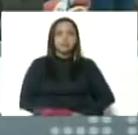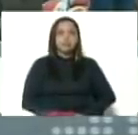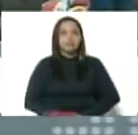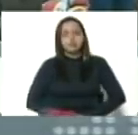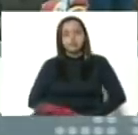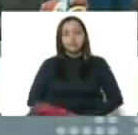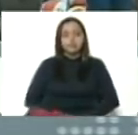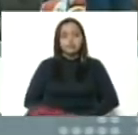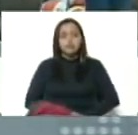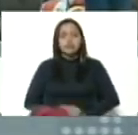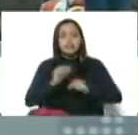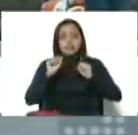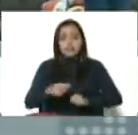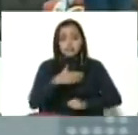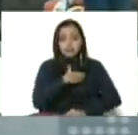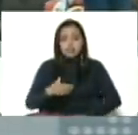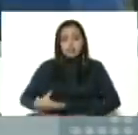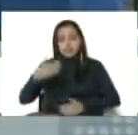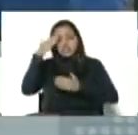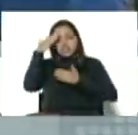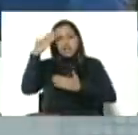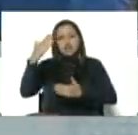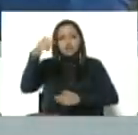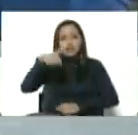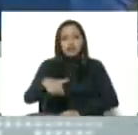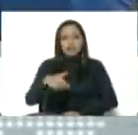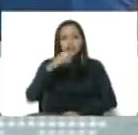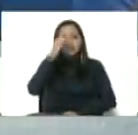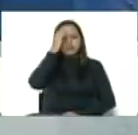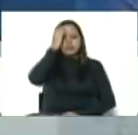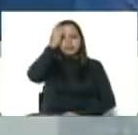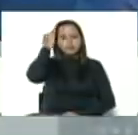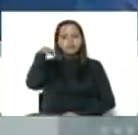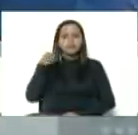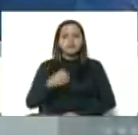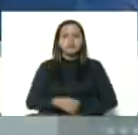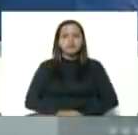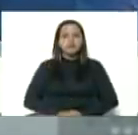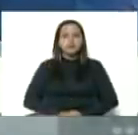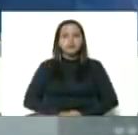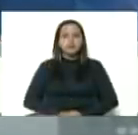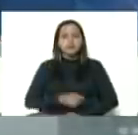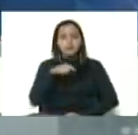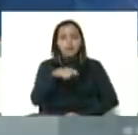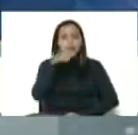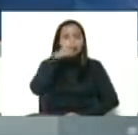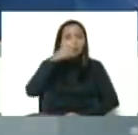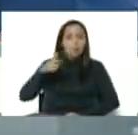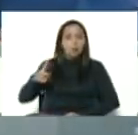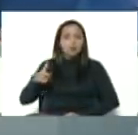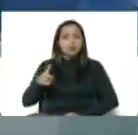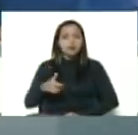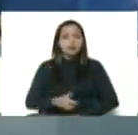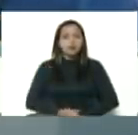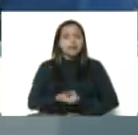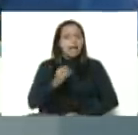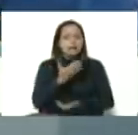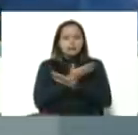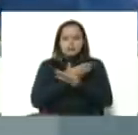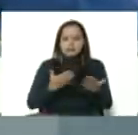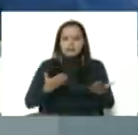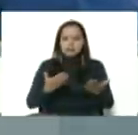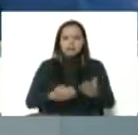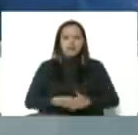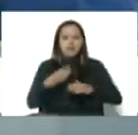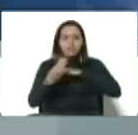presidente. Saludos desde aquí, desde este pueblo, que ha emprendido en su base